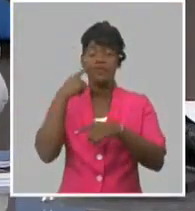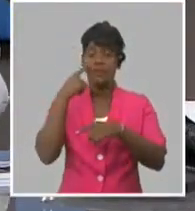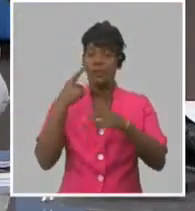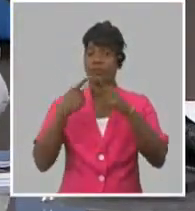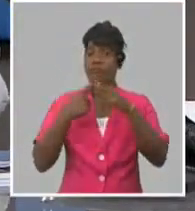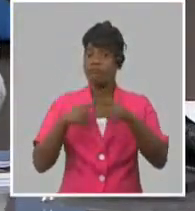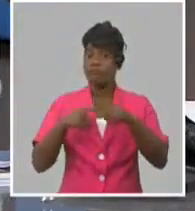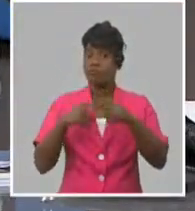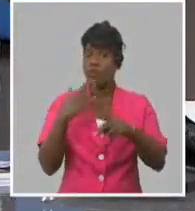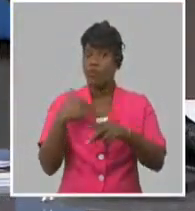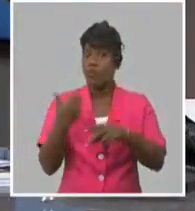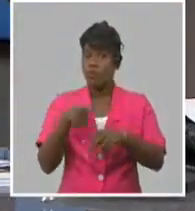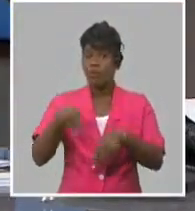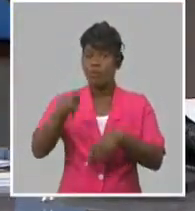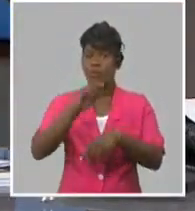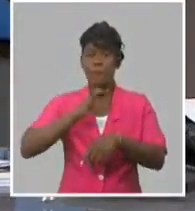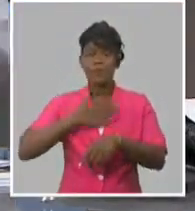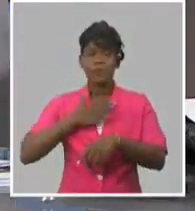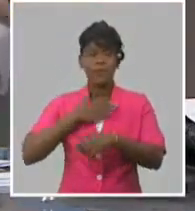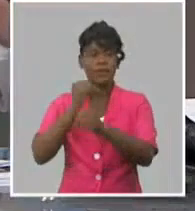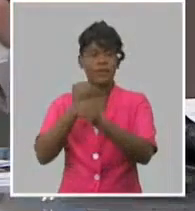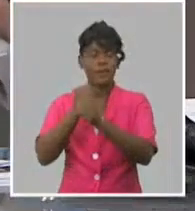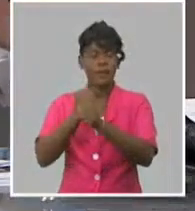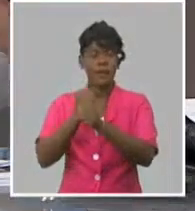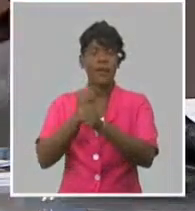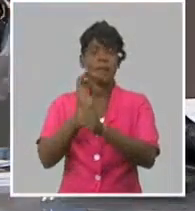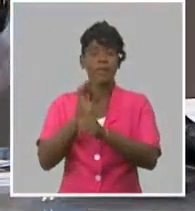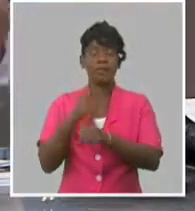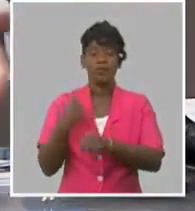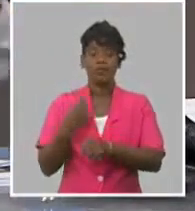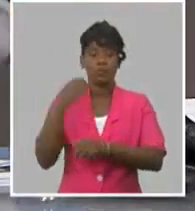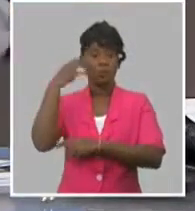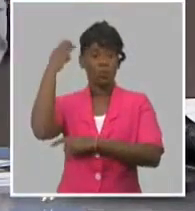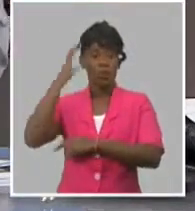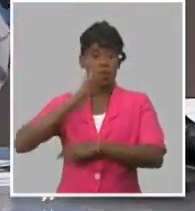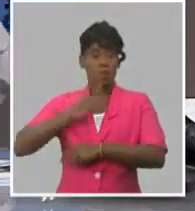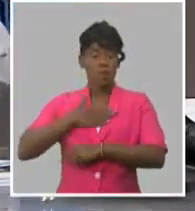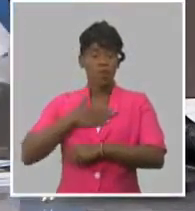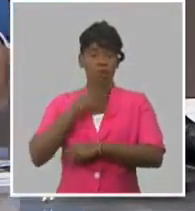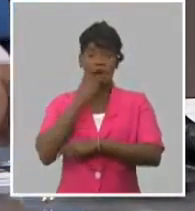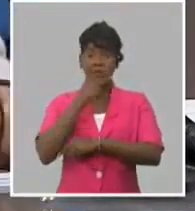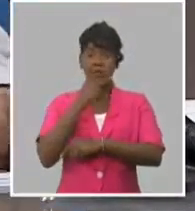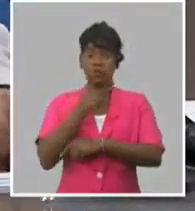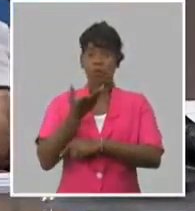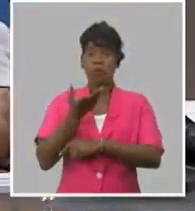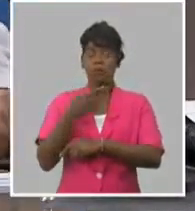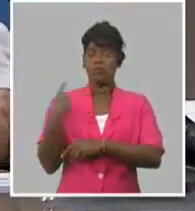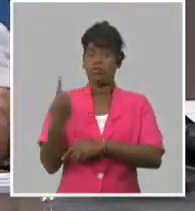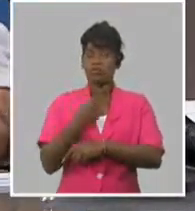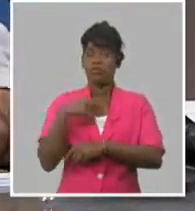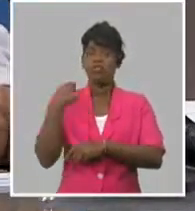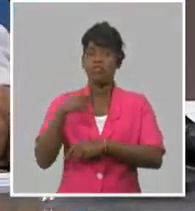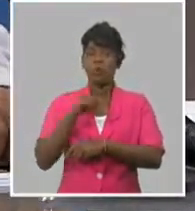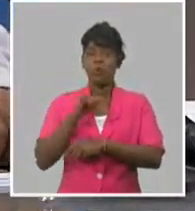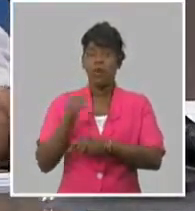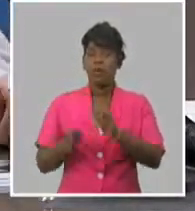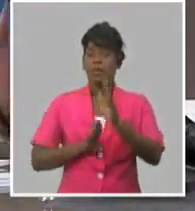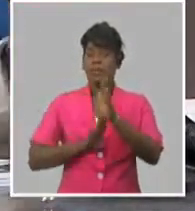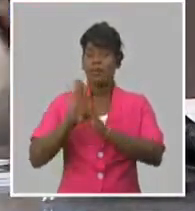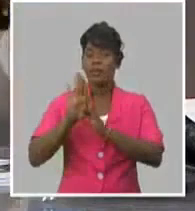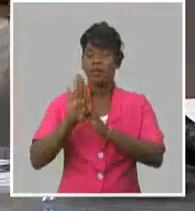términos de rendimiento de inversión, porque el Estado es dueño de un activo y rinde, y le tiene que tributar al presupuesto del Estado.